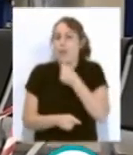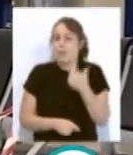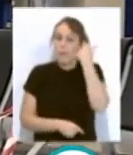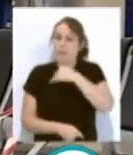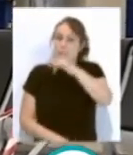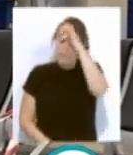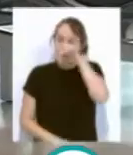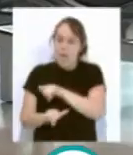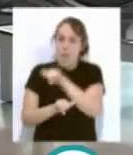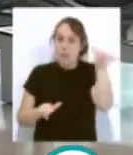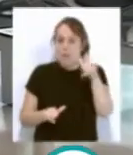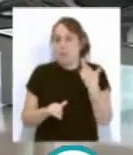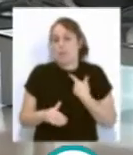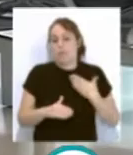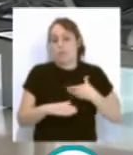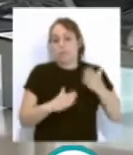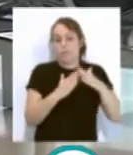y estancias más largas.